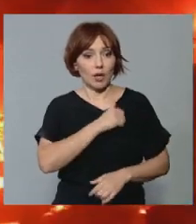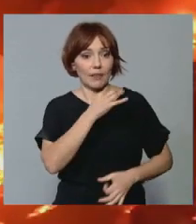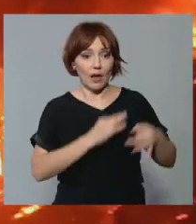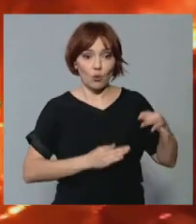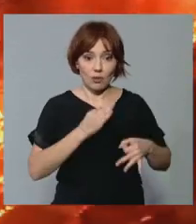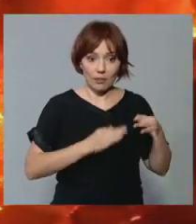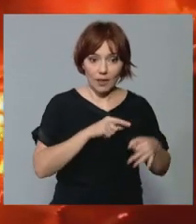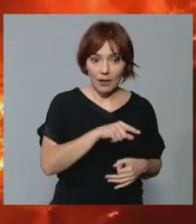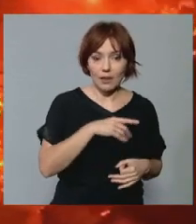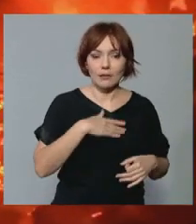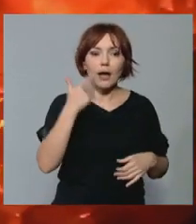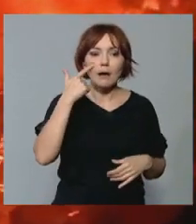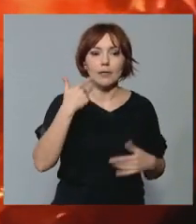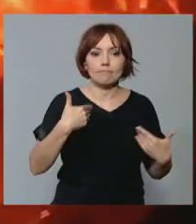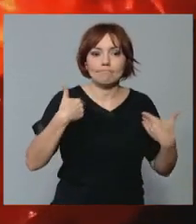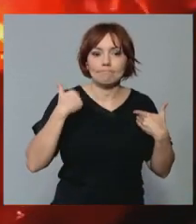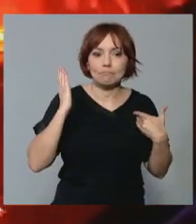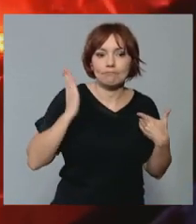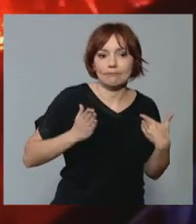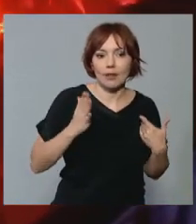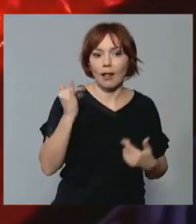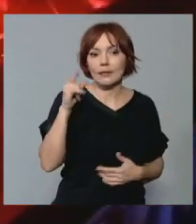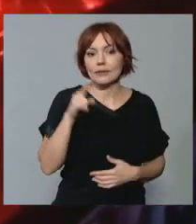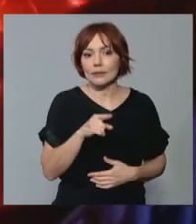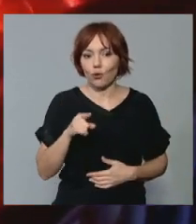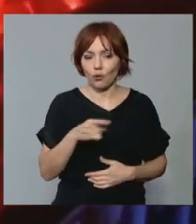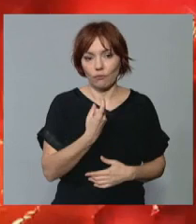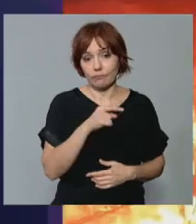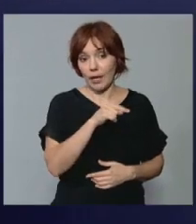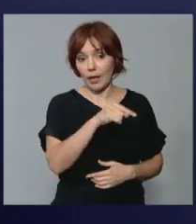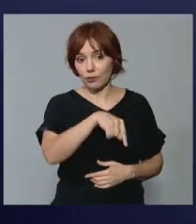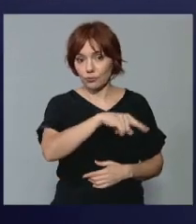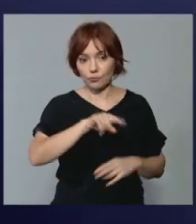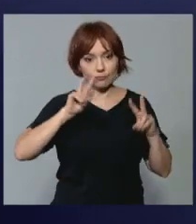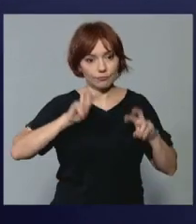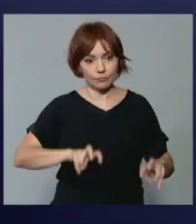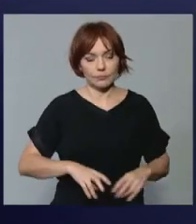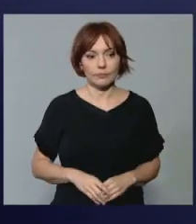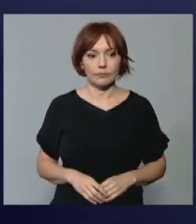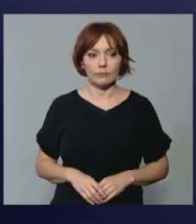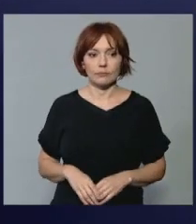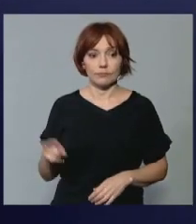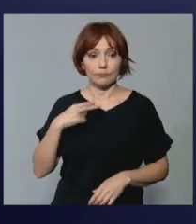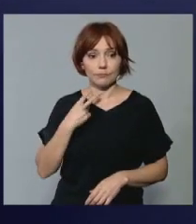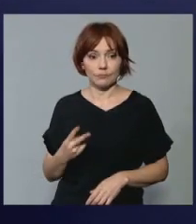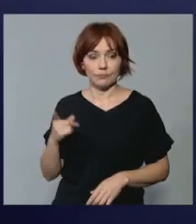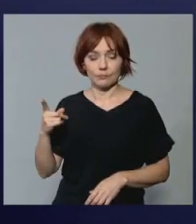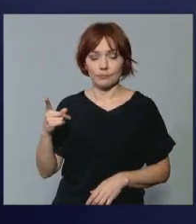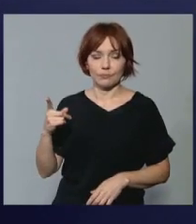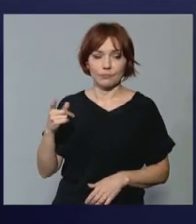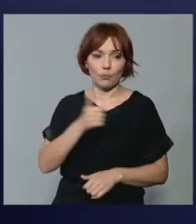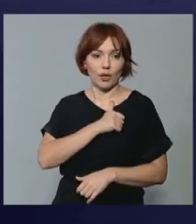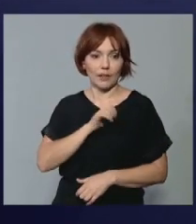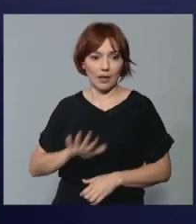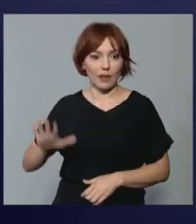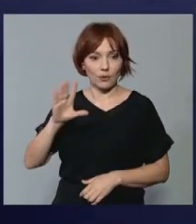hay algún tipo de responsabilidad penal en este desgraciado suceso. Diego Serral, portavoz de la Policía Nacional. Muchísimas gracias por